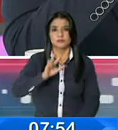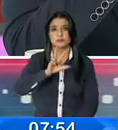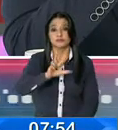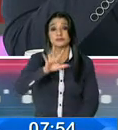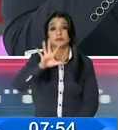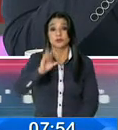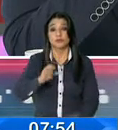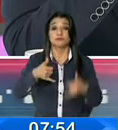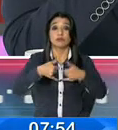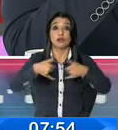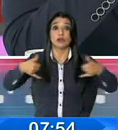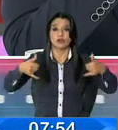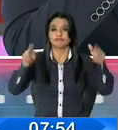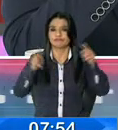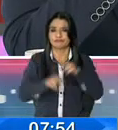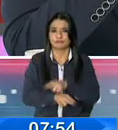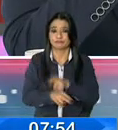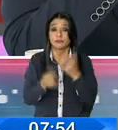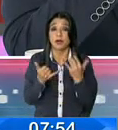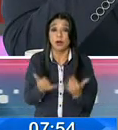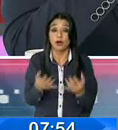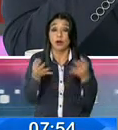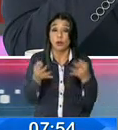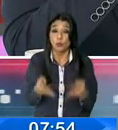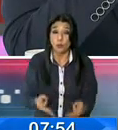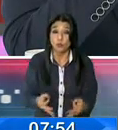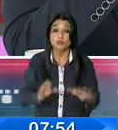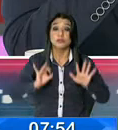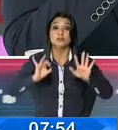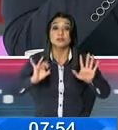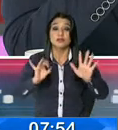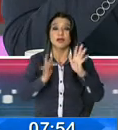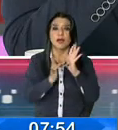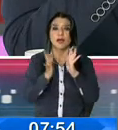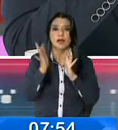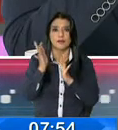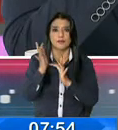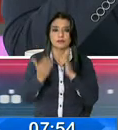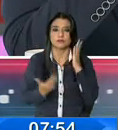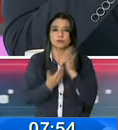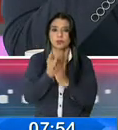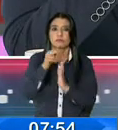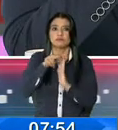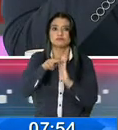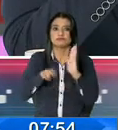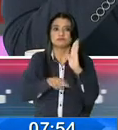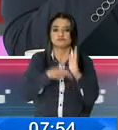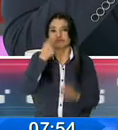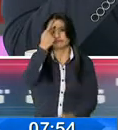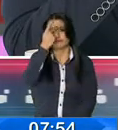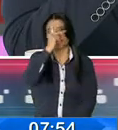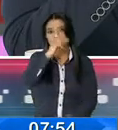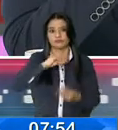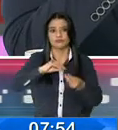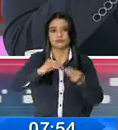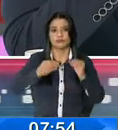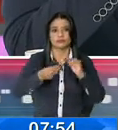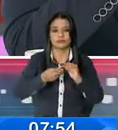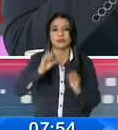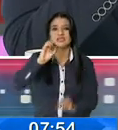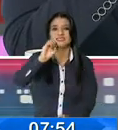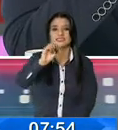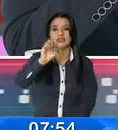locales y ahora justamente el día 7 de abril se emitió una nueva resolución, la 030 del